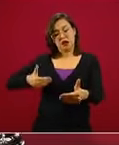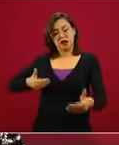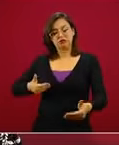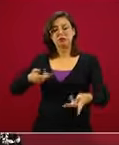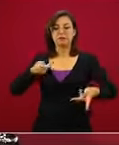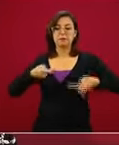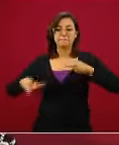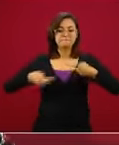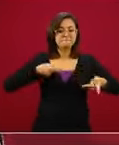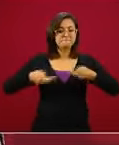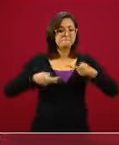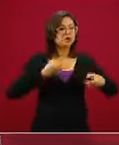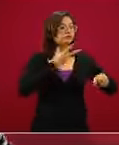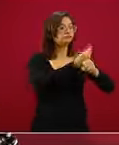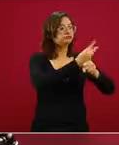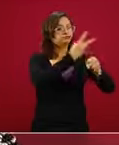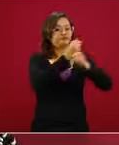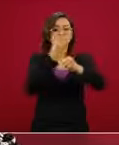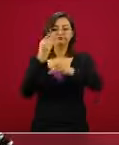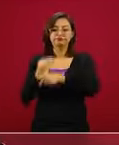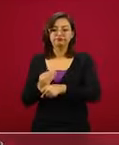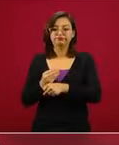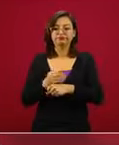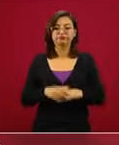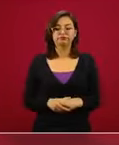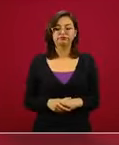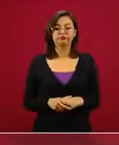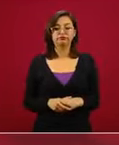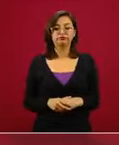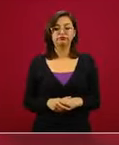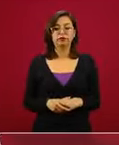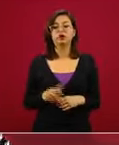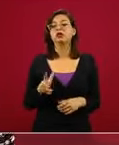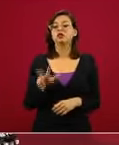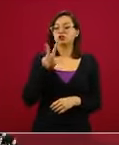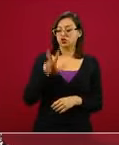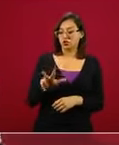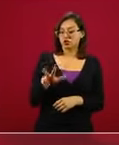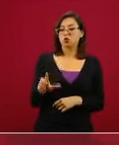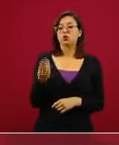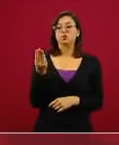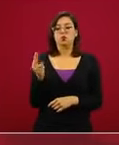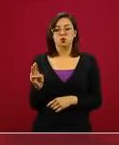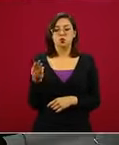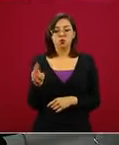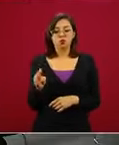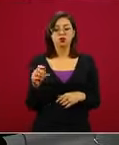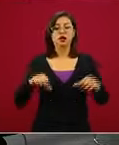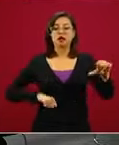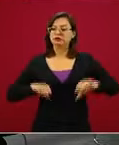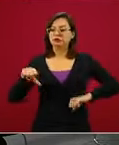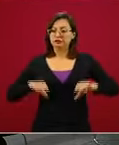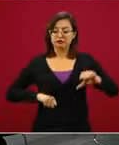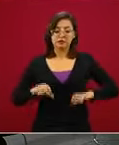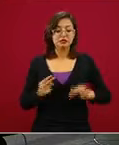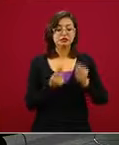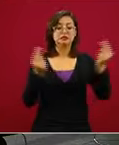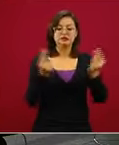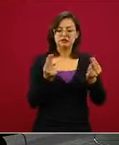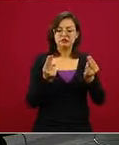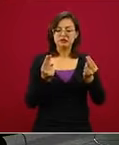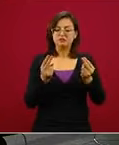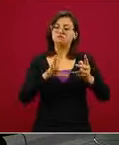y ampliaremos a partir del día 18 de mayo las actividades esenciales con